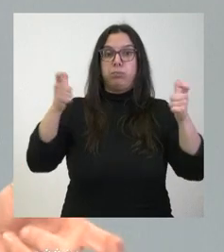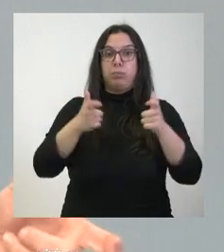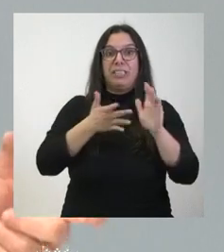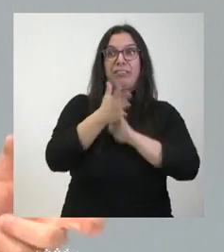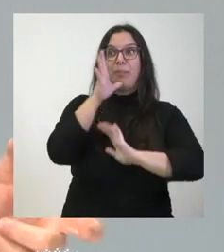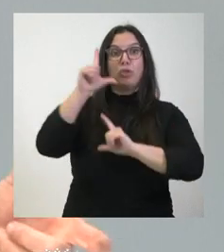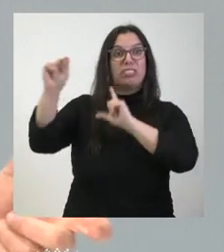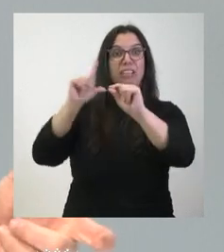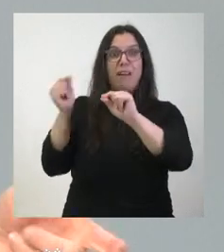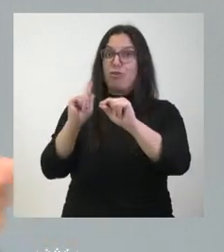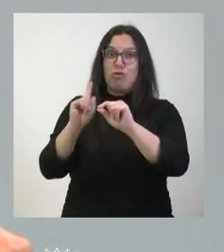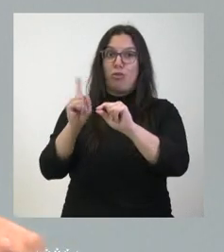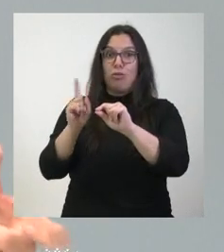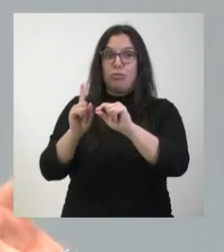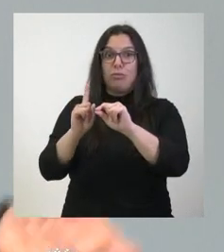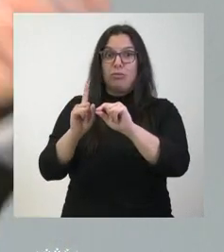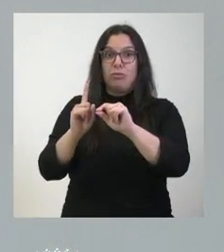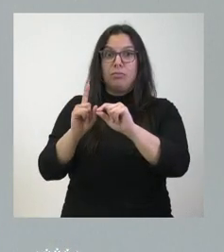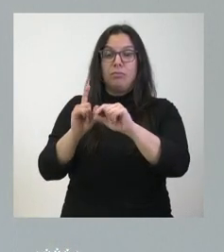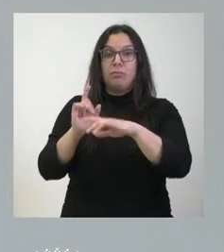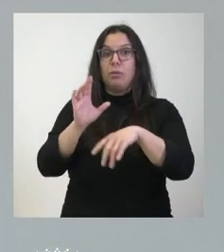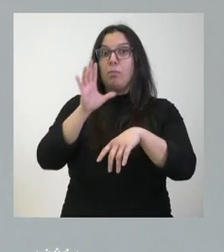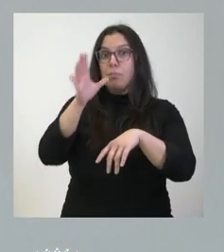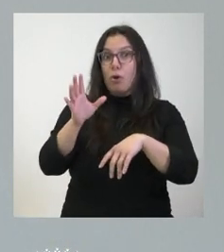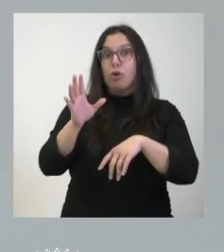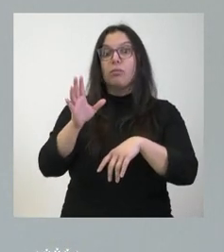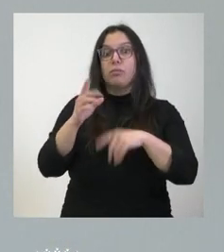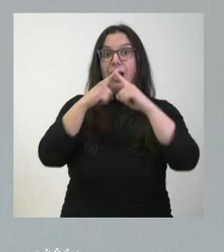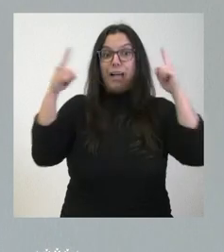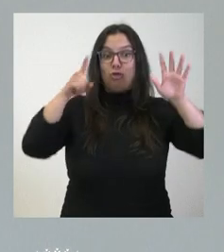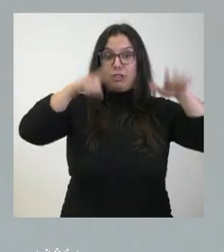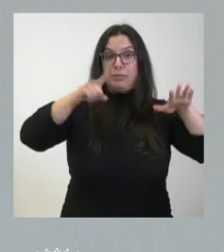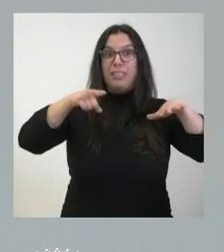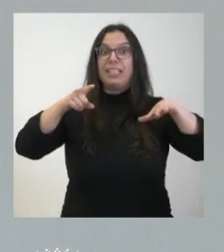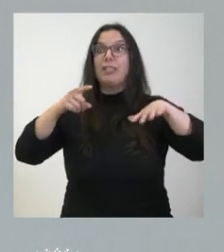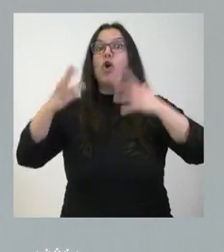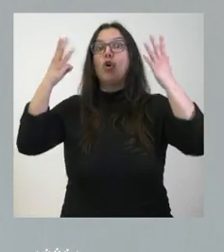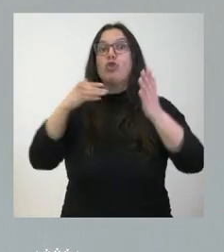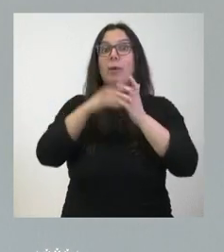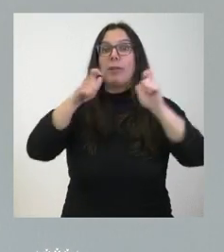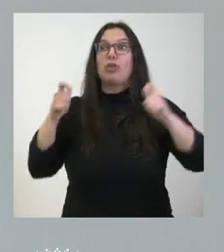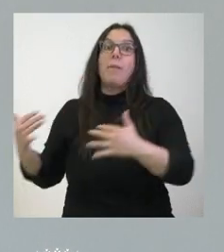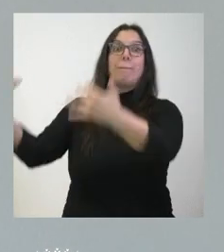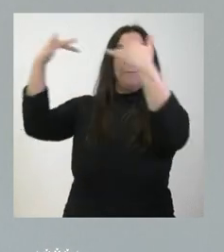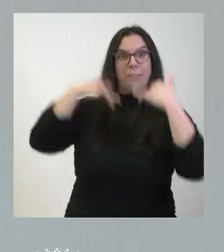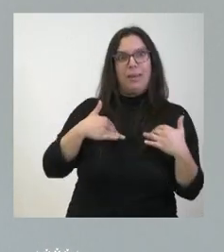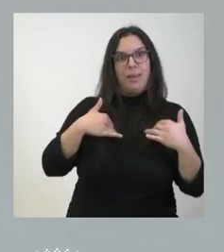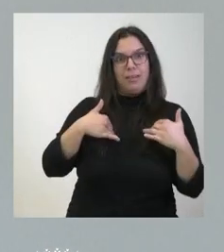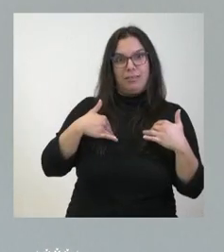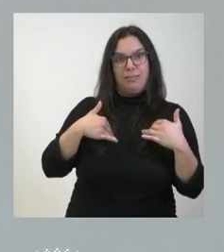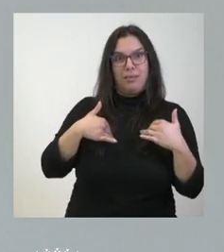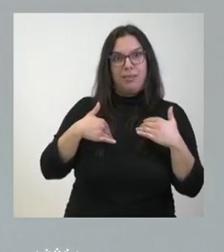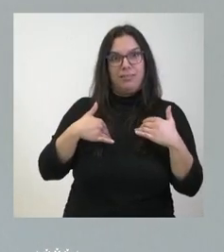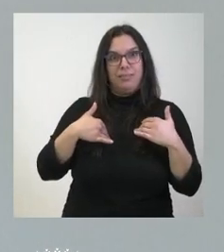vaya, porque en el primer semestre fueron 8.000 las personas que vinieron a Castilla y León más como saldo migratorio de las que se fueron.